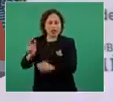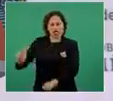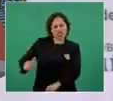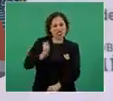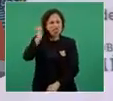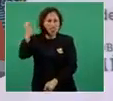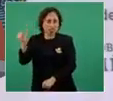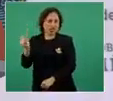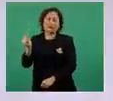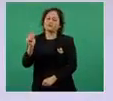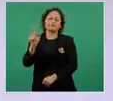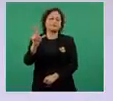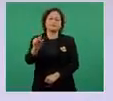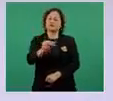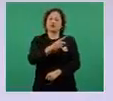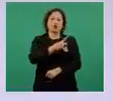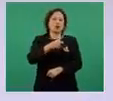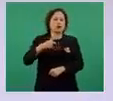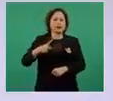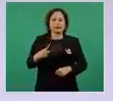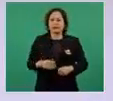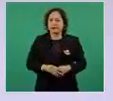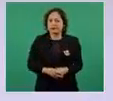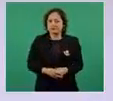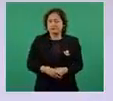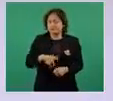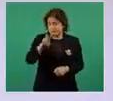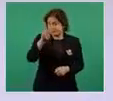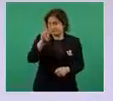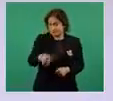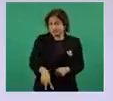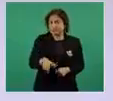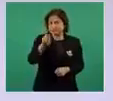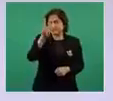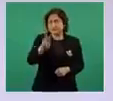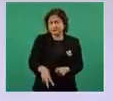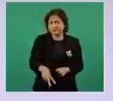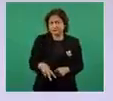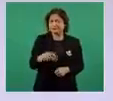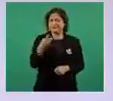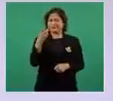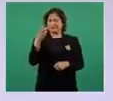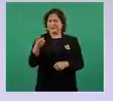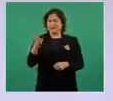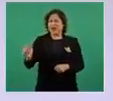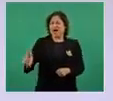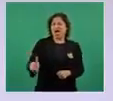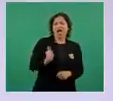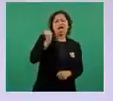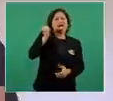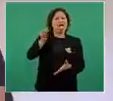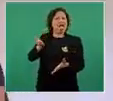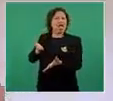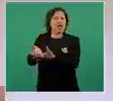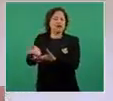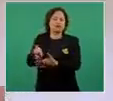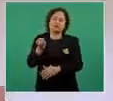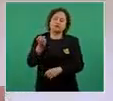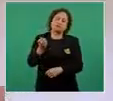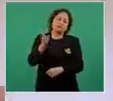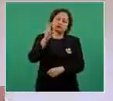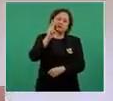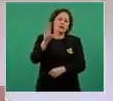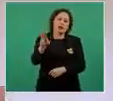con toda franqueza, se ve mal que el gobierno de Estados